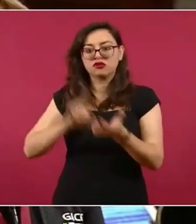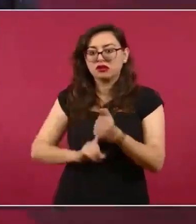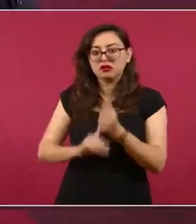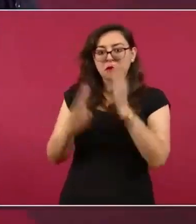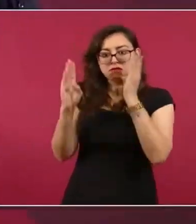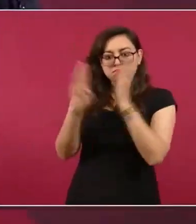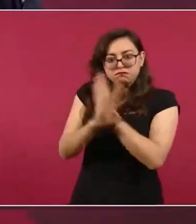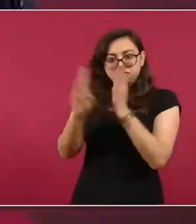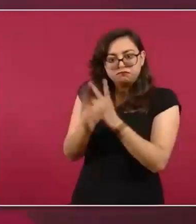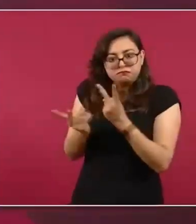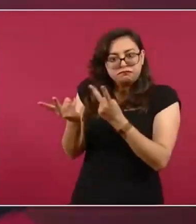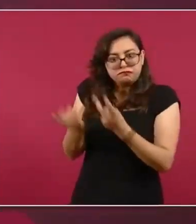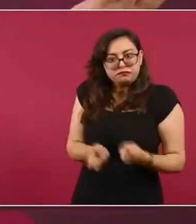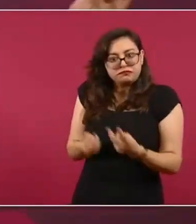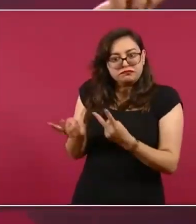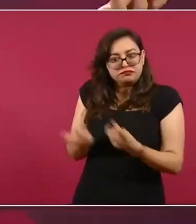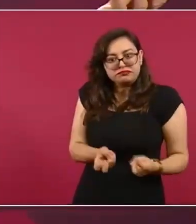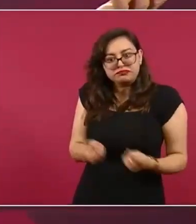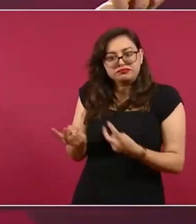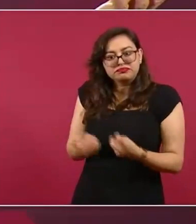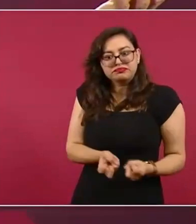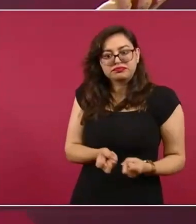Todo eso lo padecimos. Bueno,